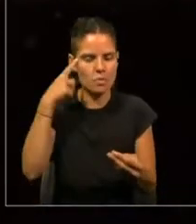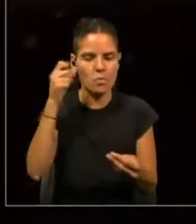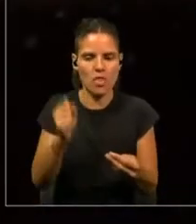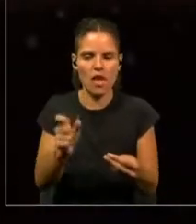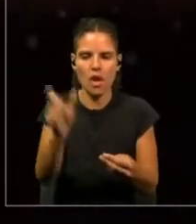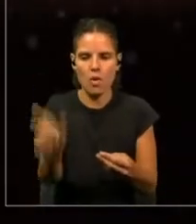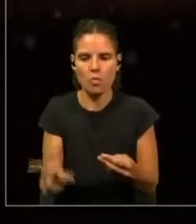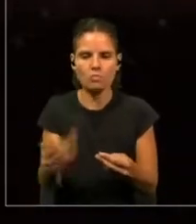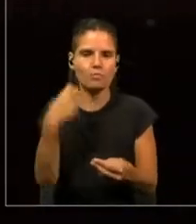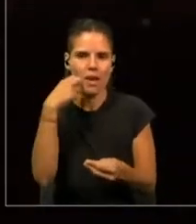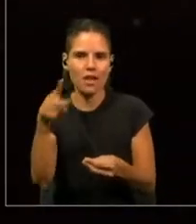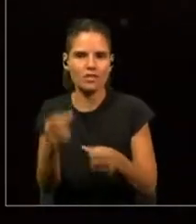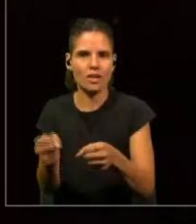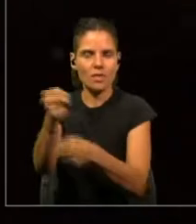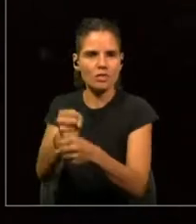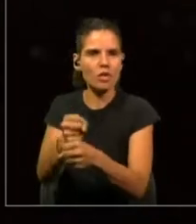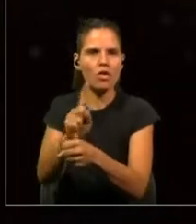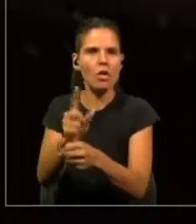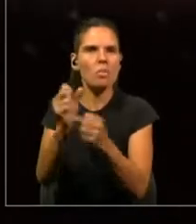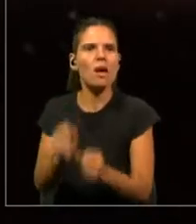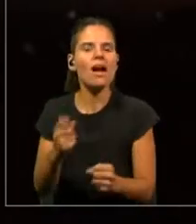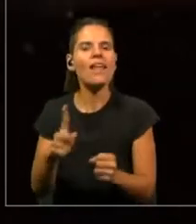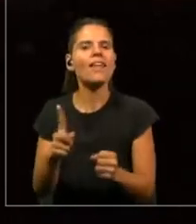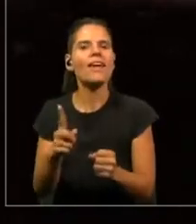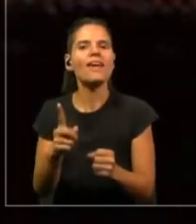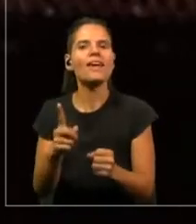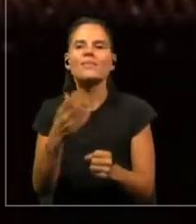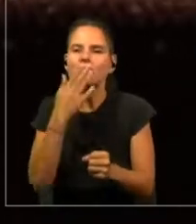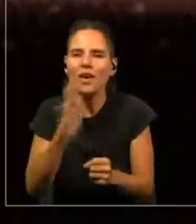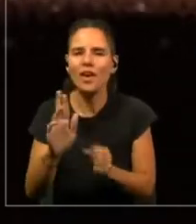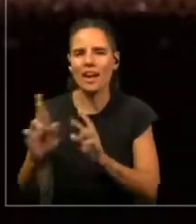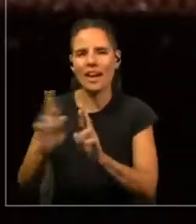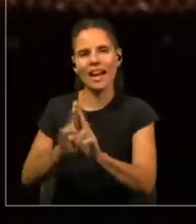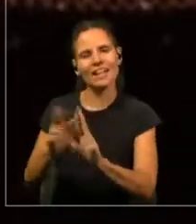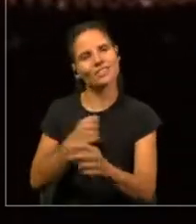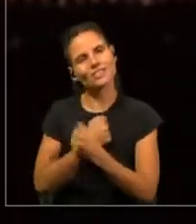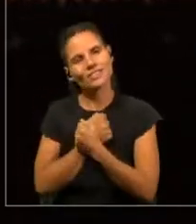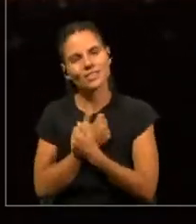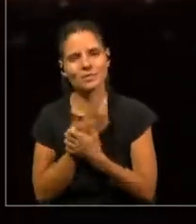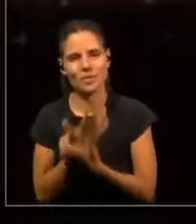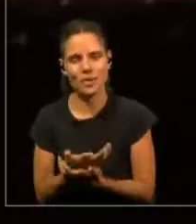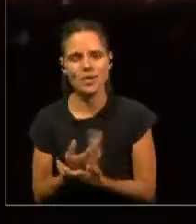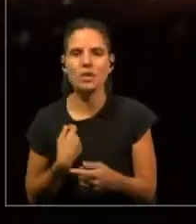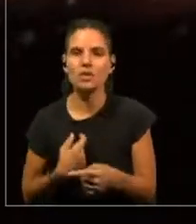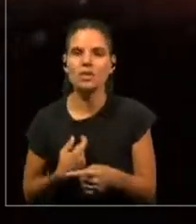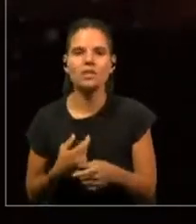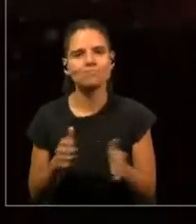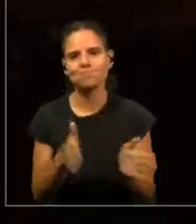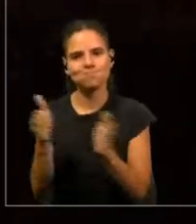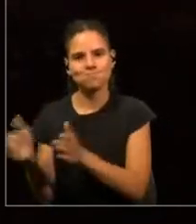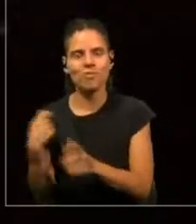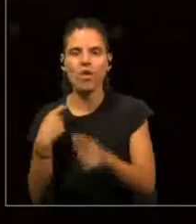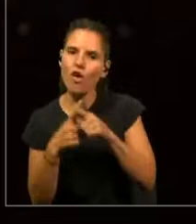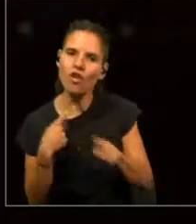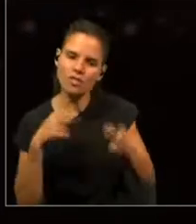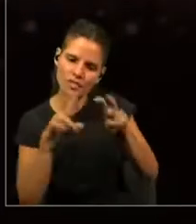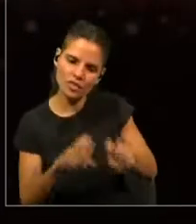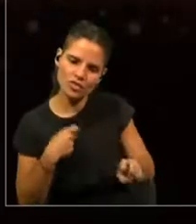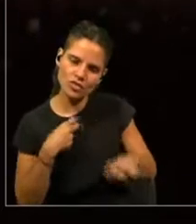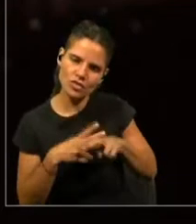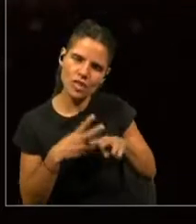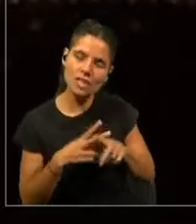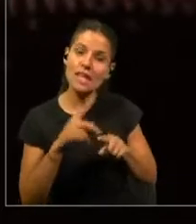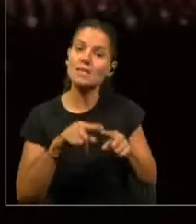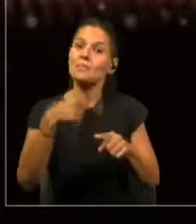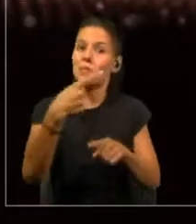los humanos, no puede mejorar la relación amorosa. Otra investigación que hice en mi trabajo, y la historia que